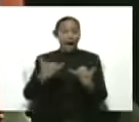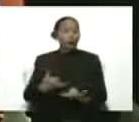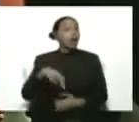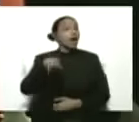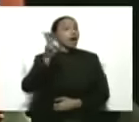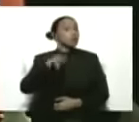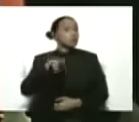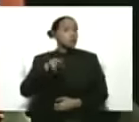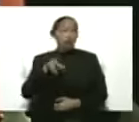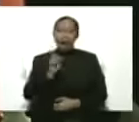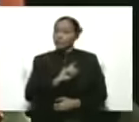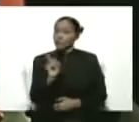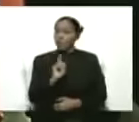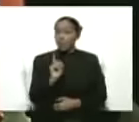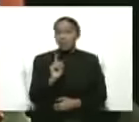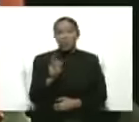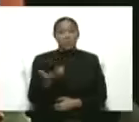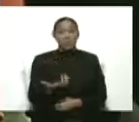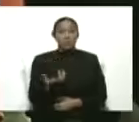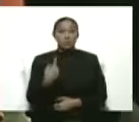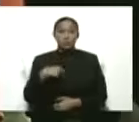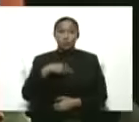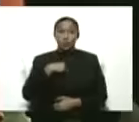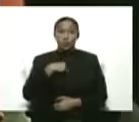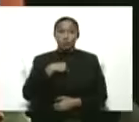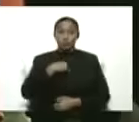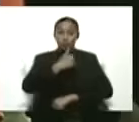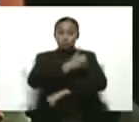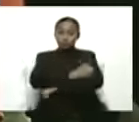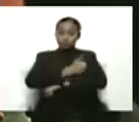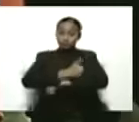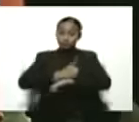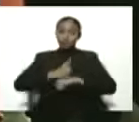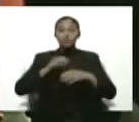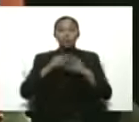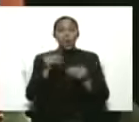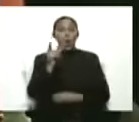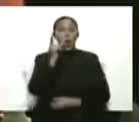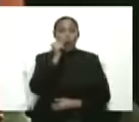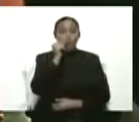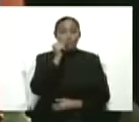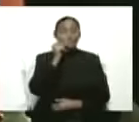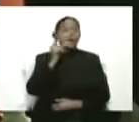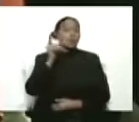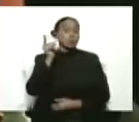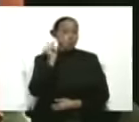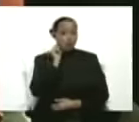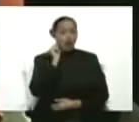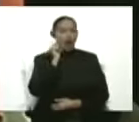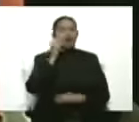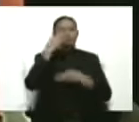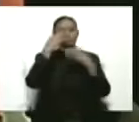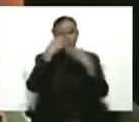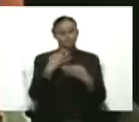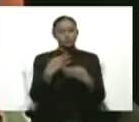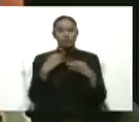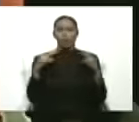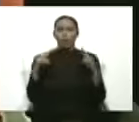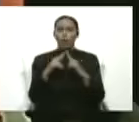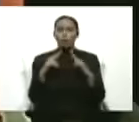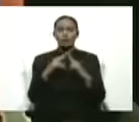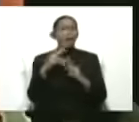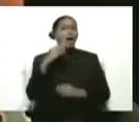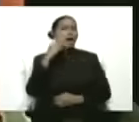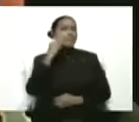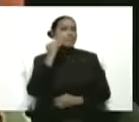este momento que hay rectores aquí, hombres y mujeres, dignos, conocidos, todos han